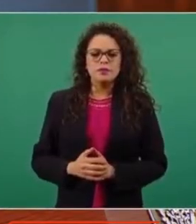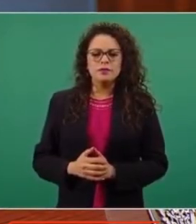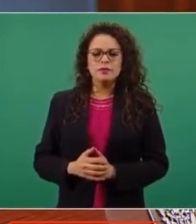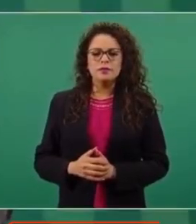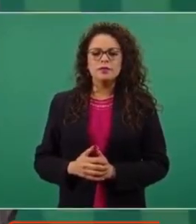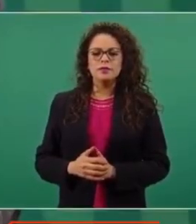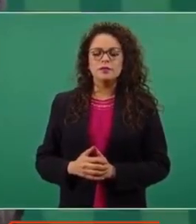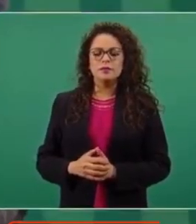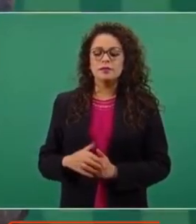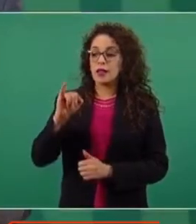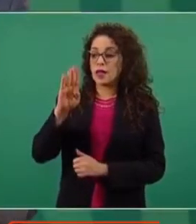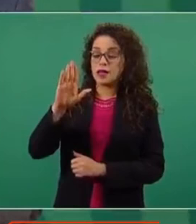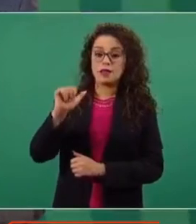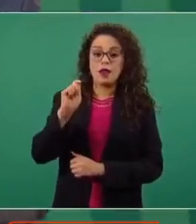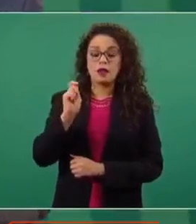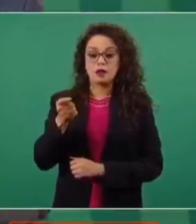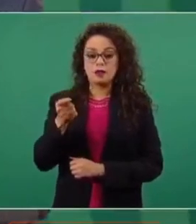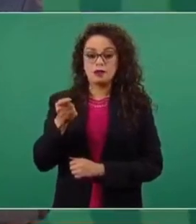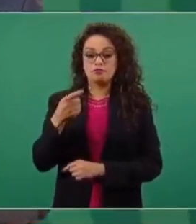iban a nombrar a estos, este,